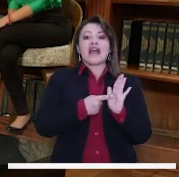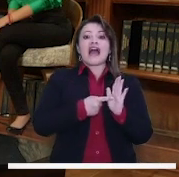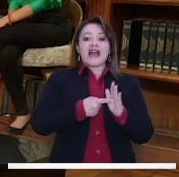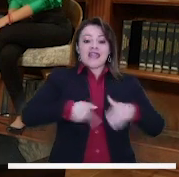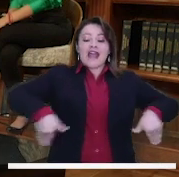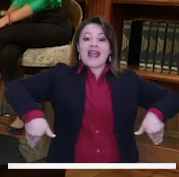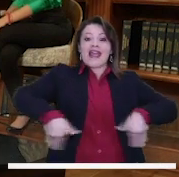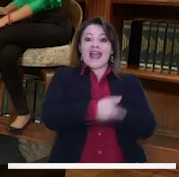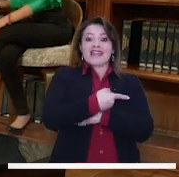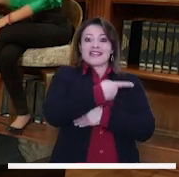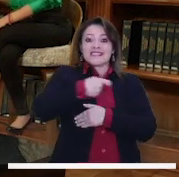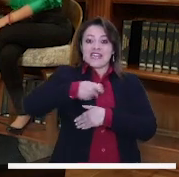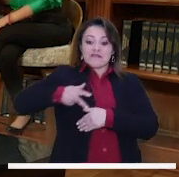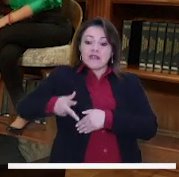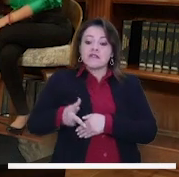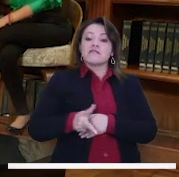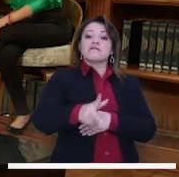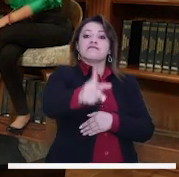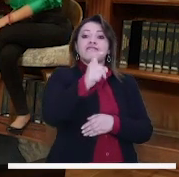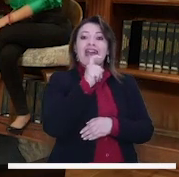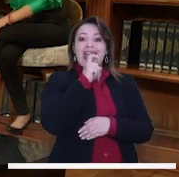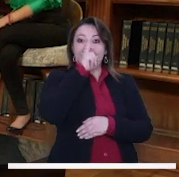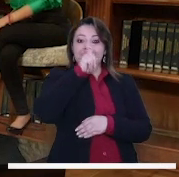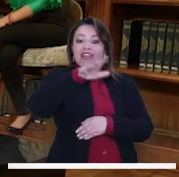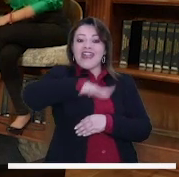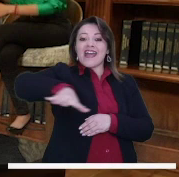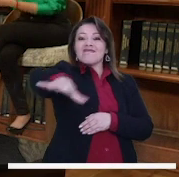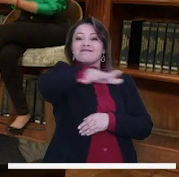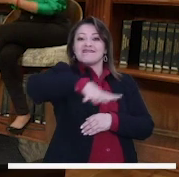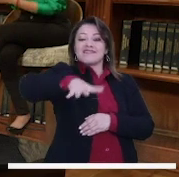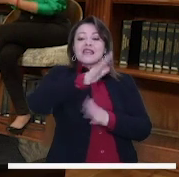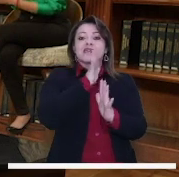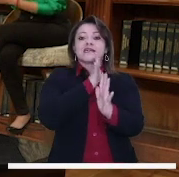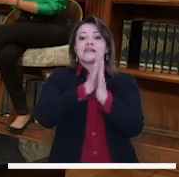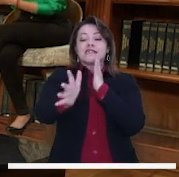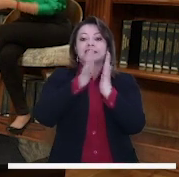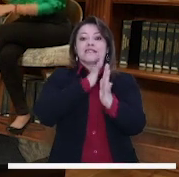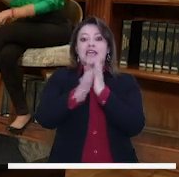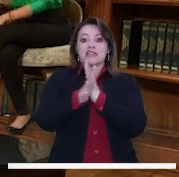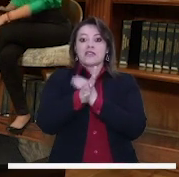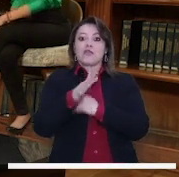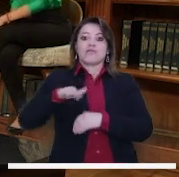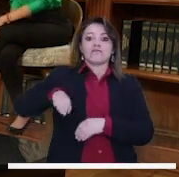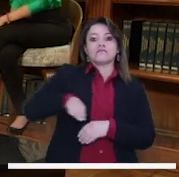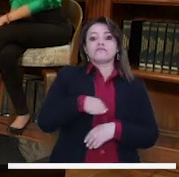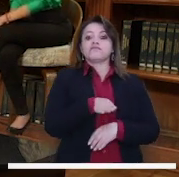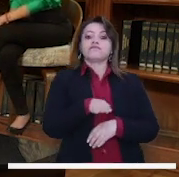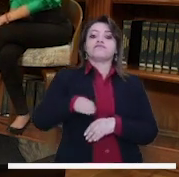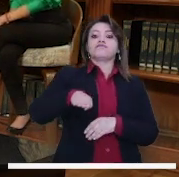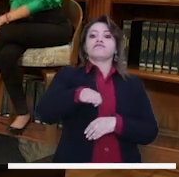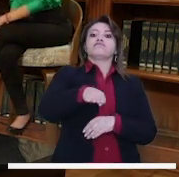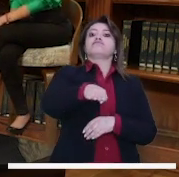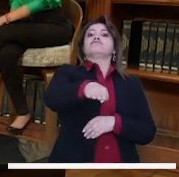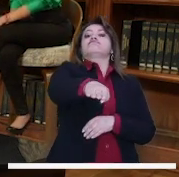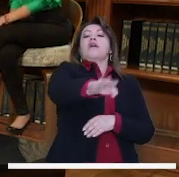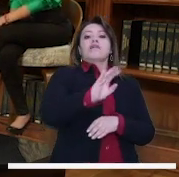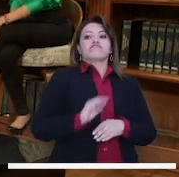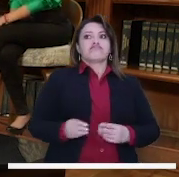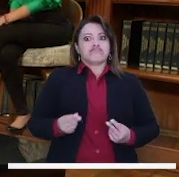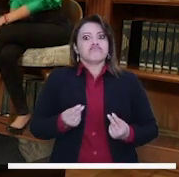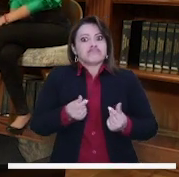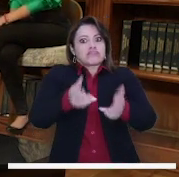y la Javeriana en el centro sean buses como los que hay hoy, duales. No tantos, no va haber